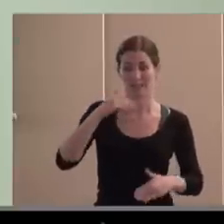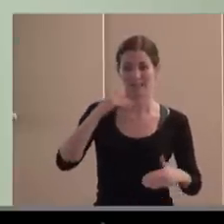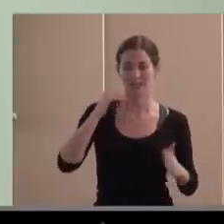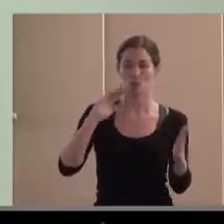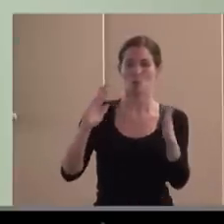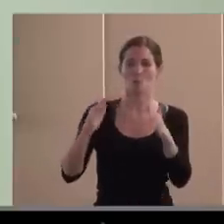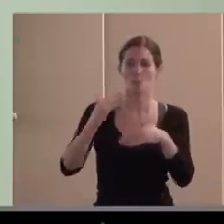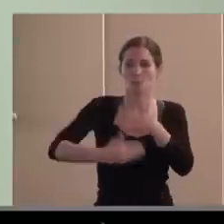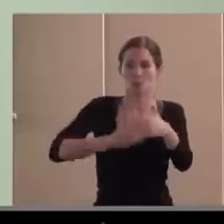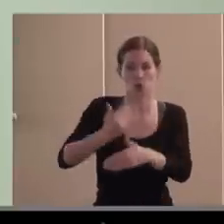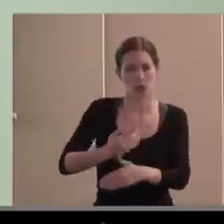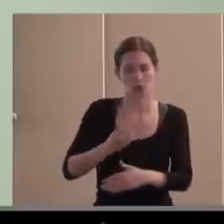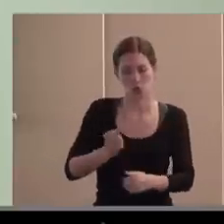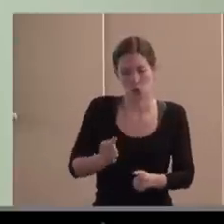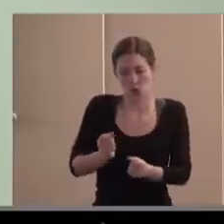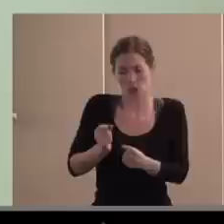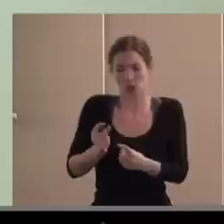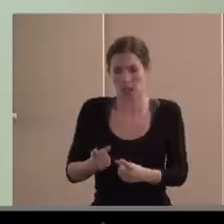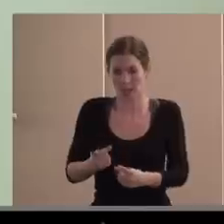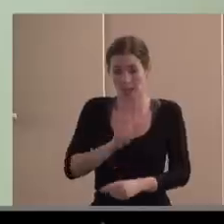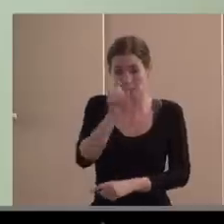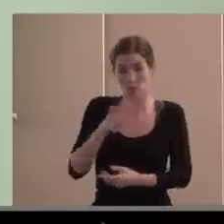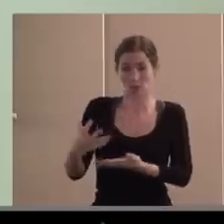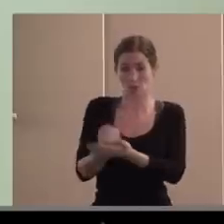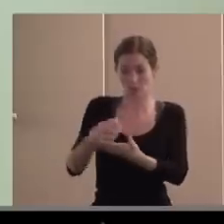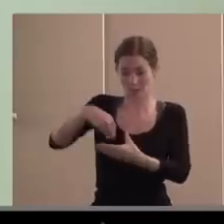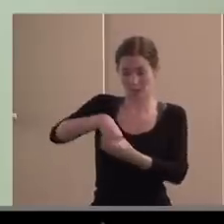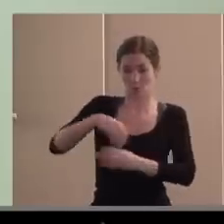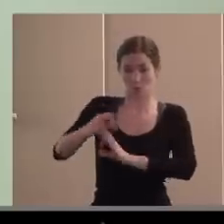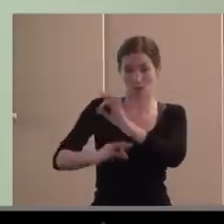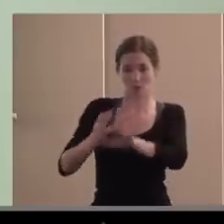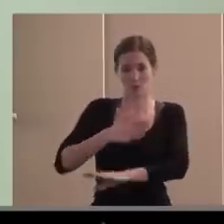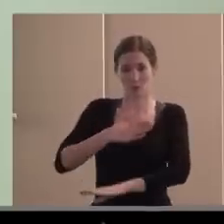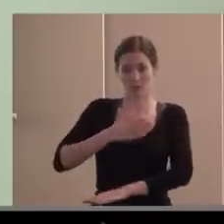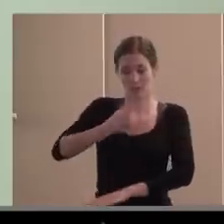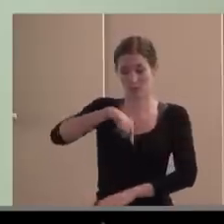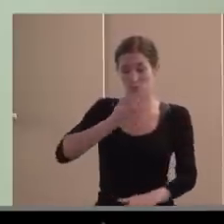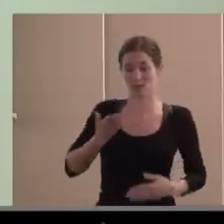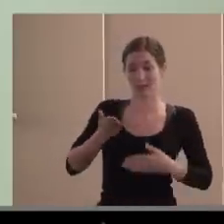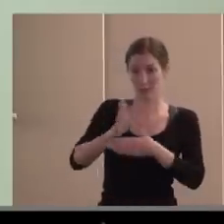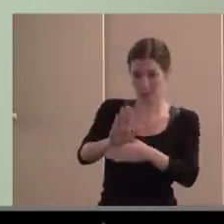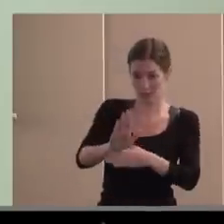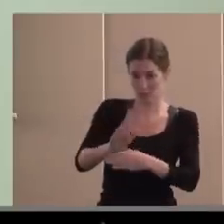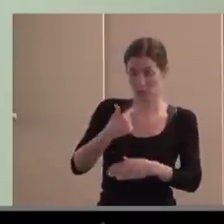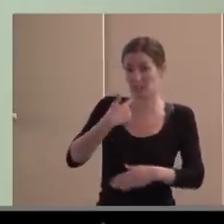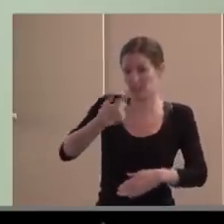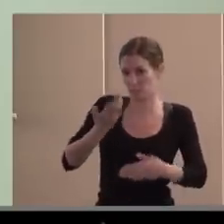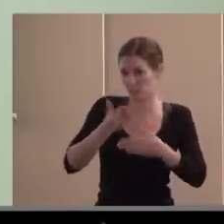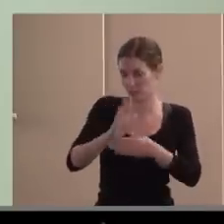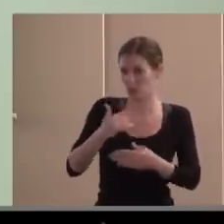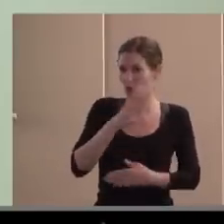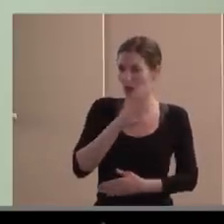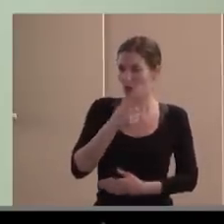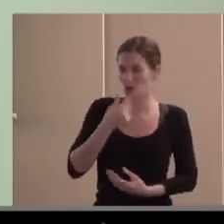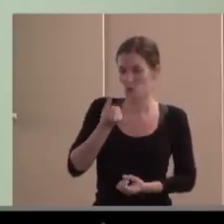todas las personas que están en nuestra base social, a las que representamos y decimos representar, y doy un dato, este dato a veces cuando